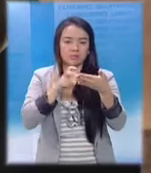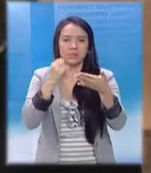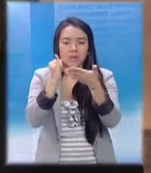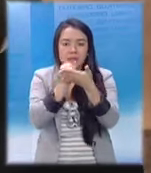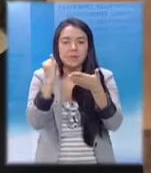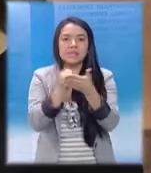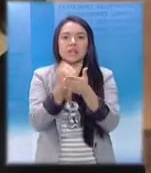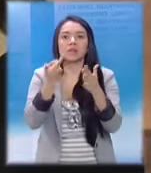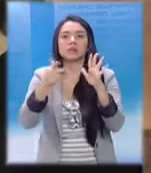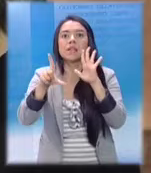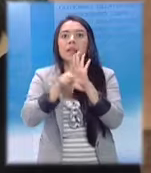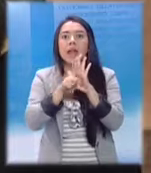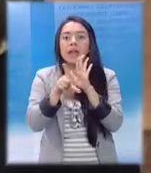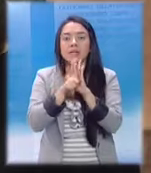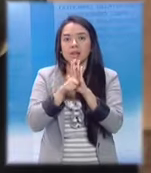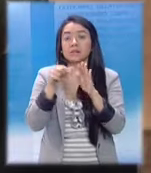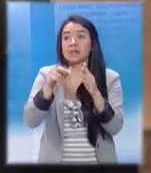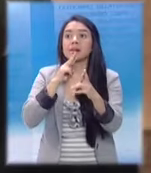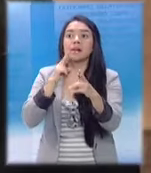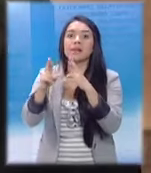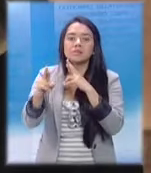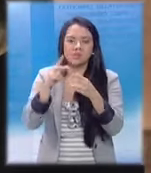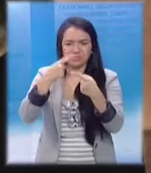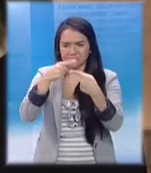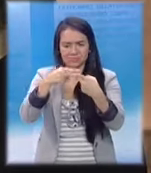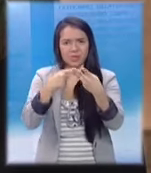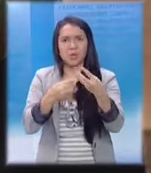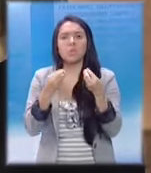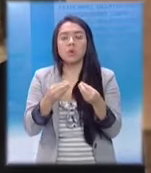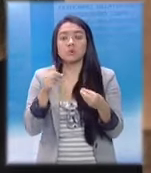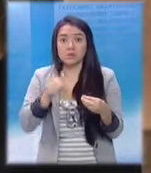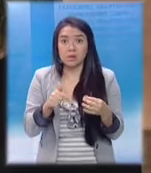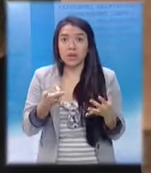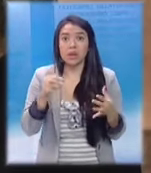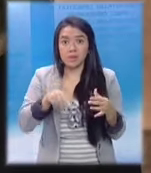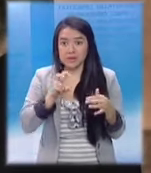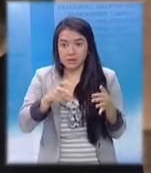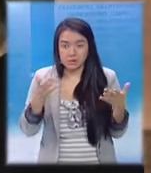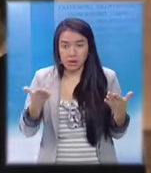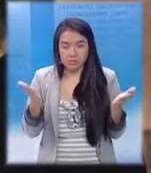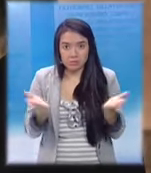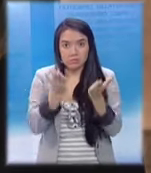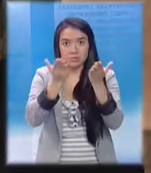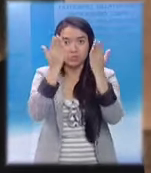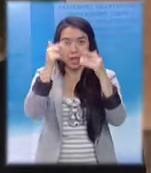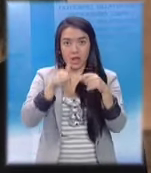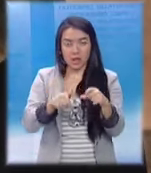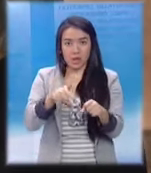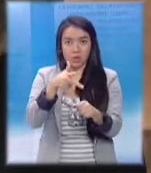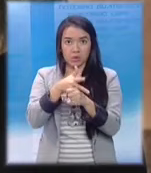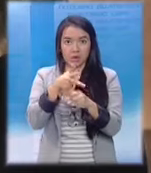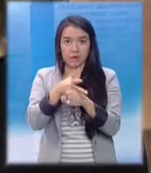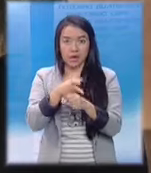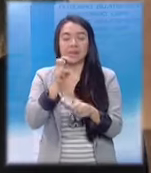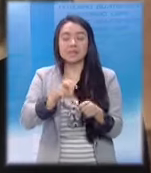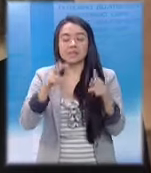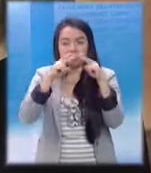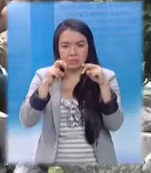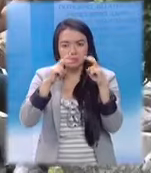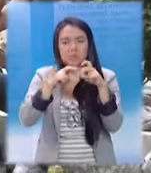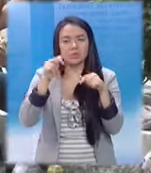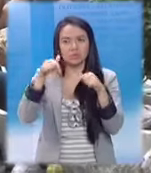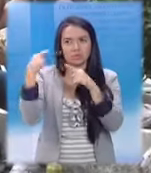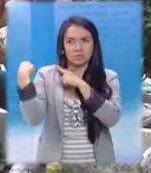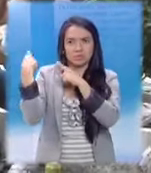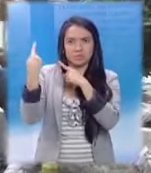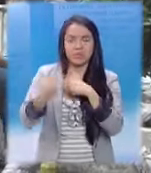sociedades y en las relaciones, las que también dan el crecimiento y el bienestar a las sociedades. CIEM hizo un análisis de los últimos 30